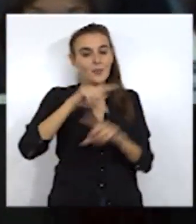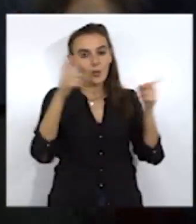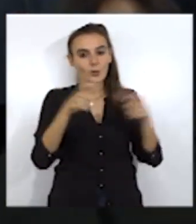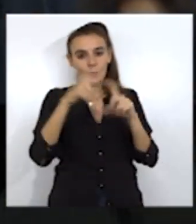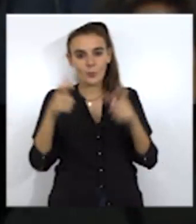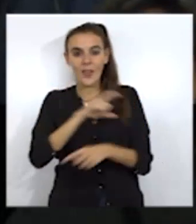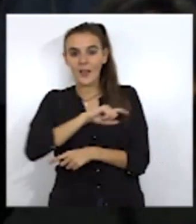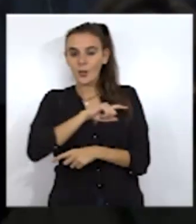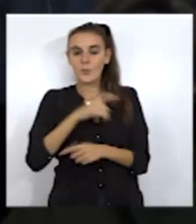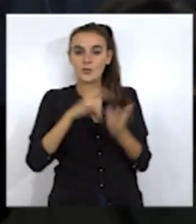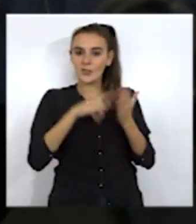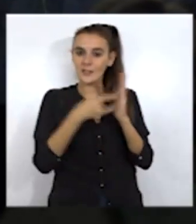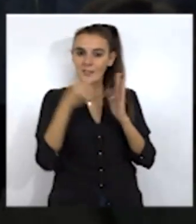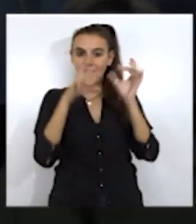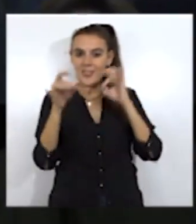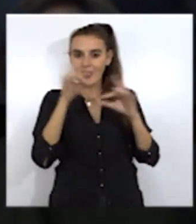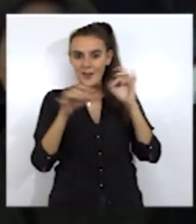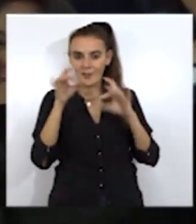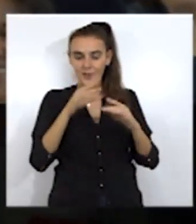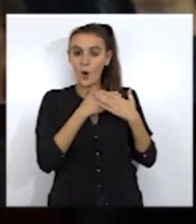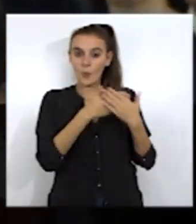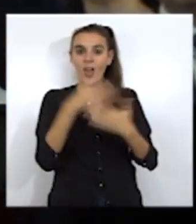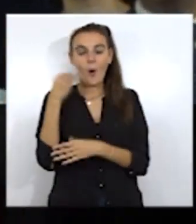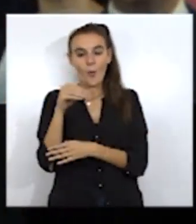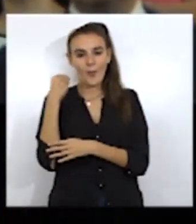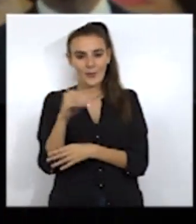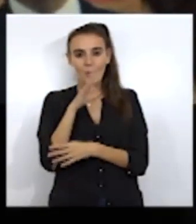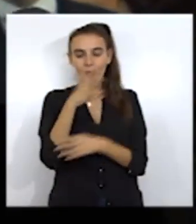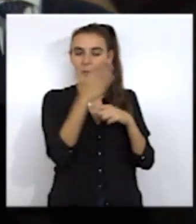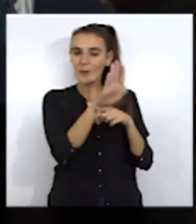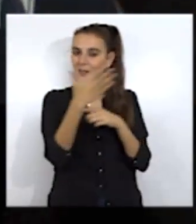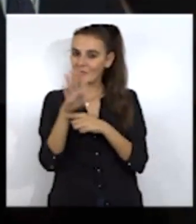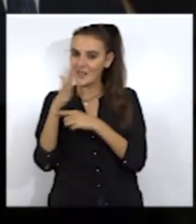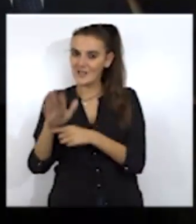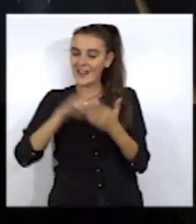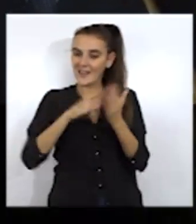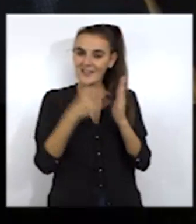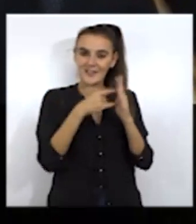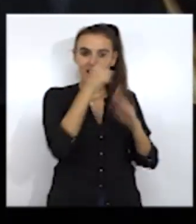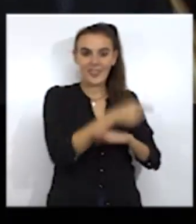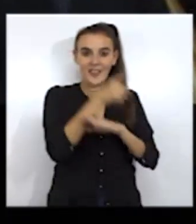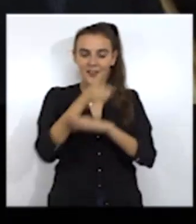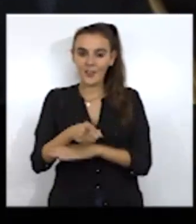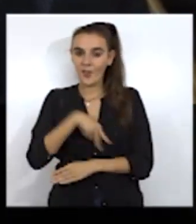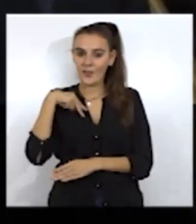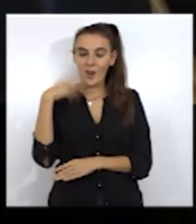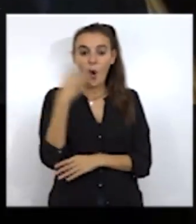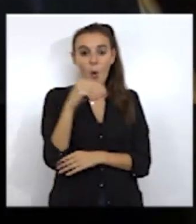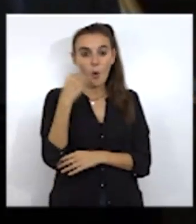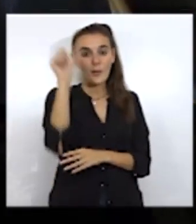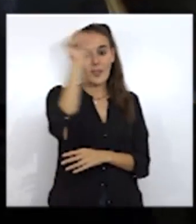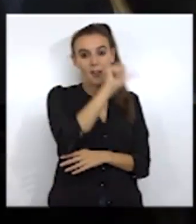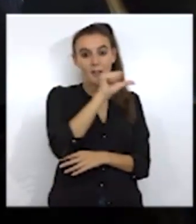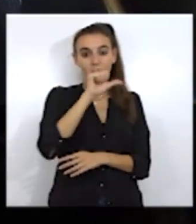ciudad la reunión de la Comisión Técnica de Actividades y Campos de Voluntariado Juvenil. Y es que representantes técnicos de las Direcciones Generales de